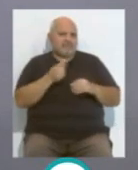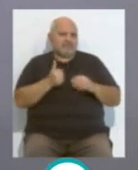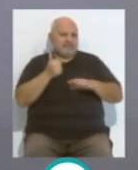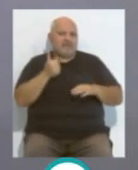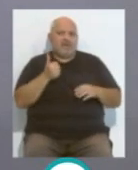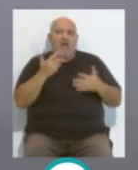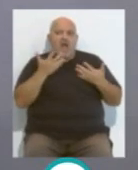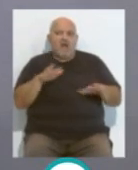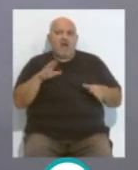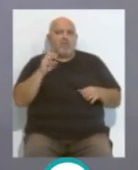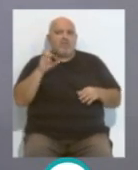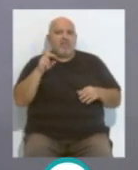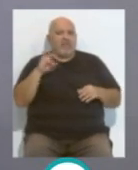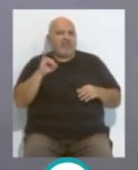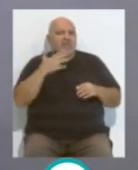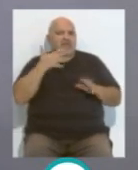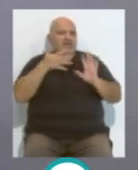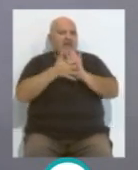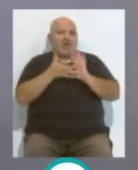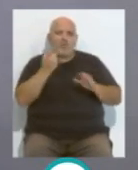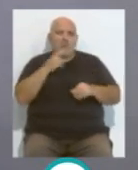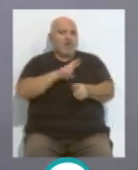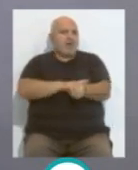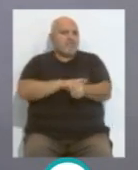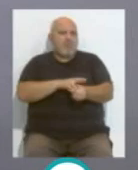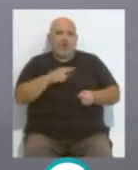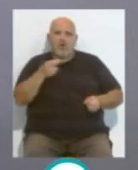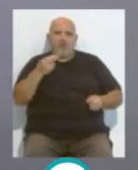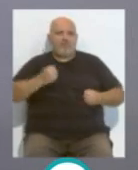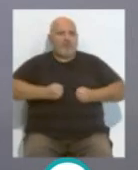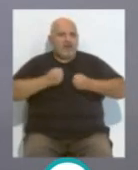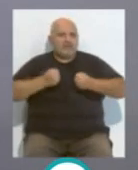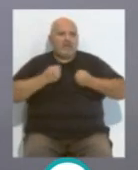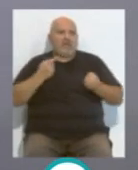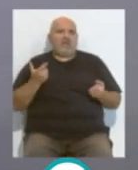pero sin embargo Pedri lo hace todo a un ritmo fuerte